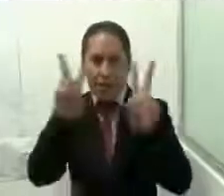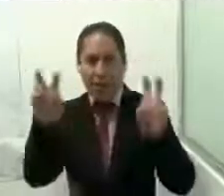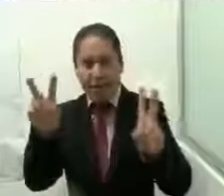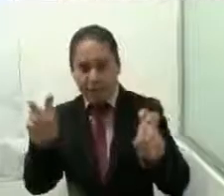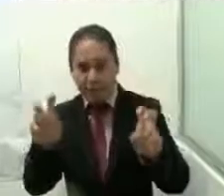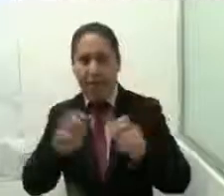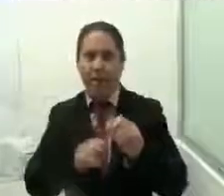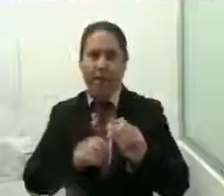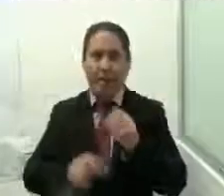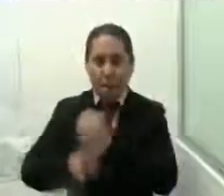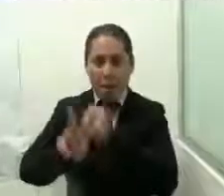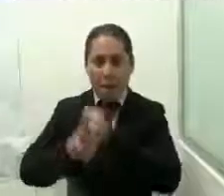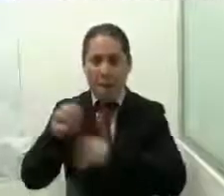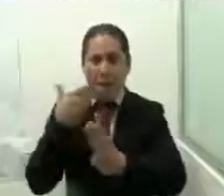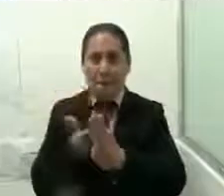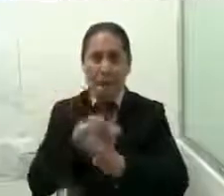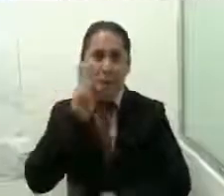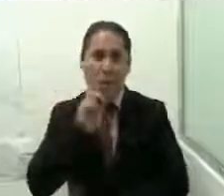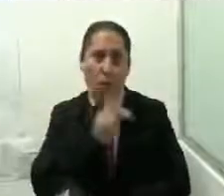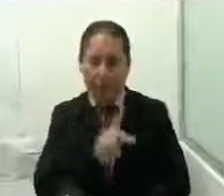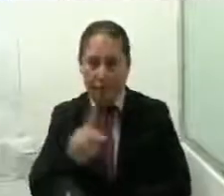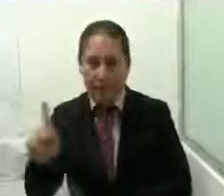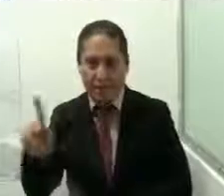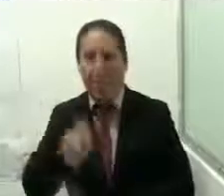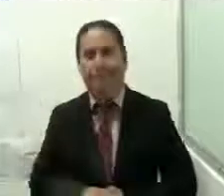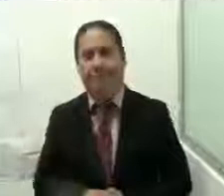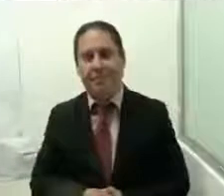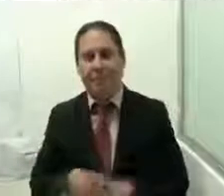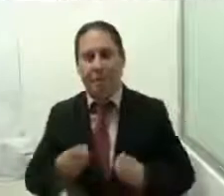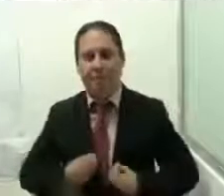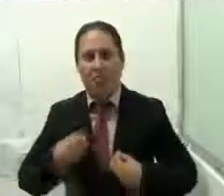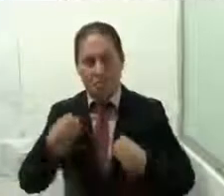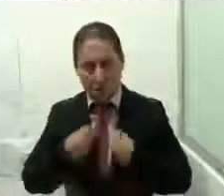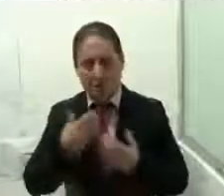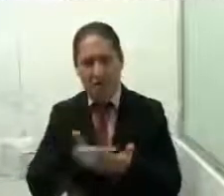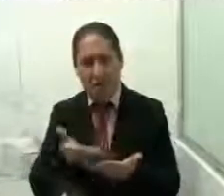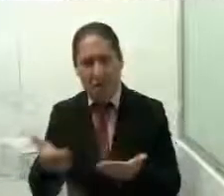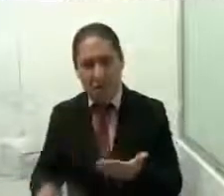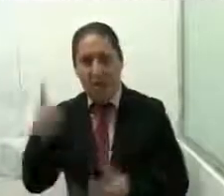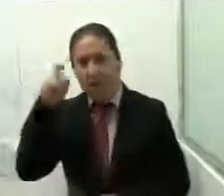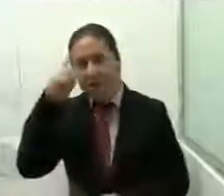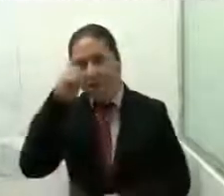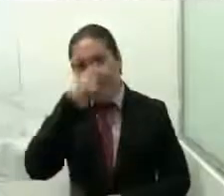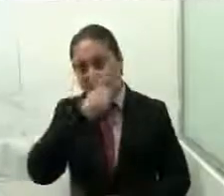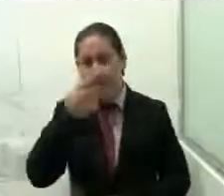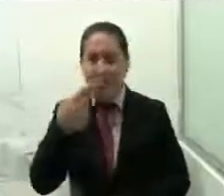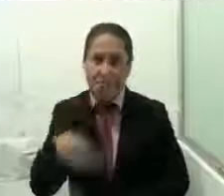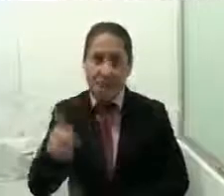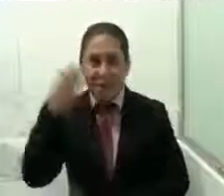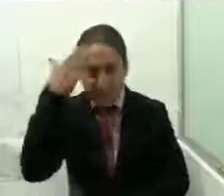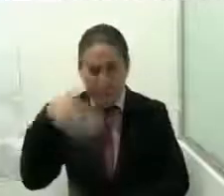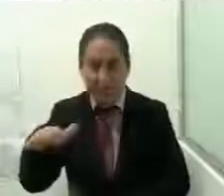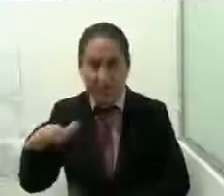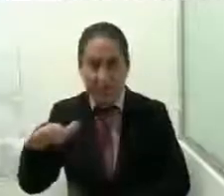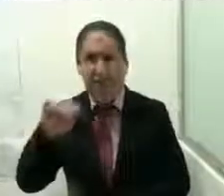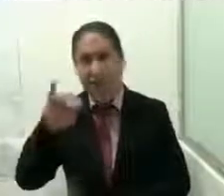de violencia de género sabemos verdad que vivimos tiempos difíciles pero también sabemos que hemos